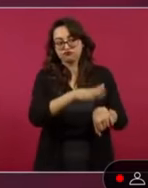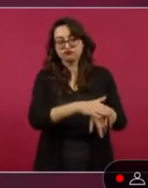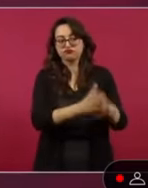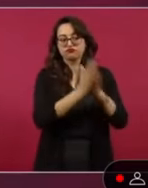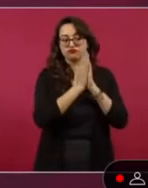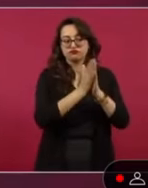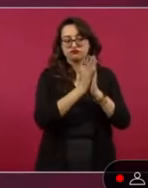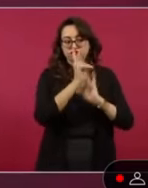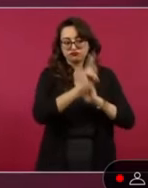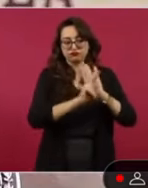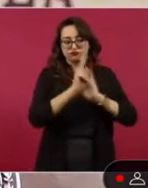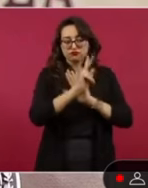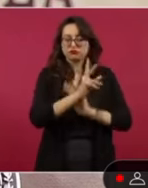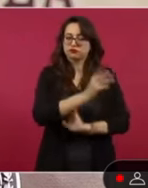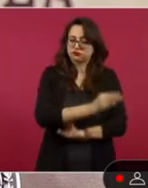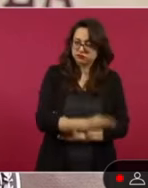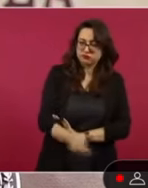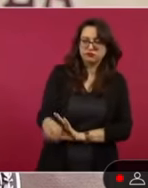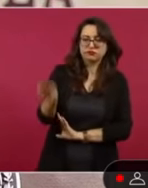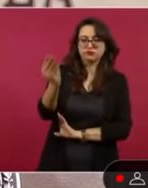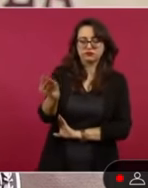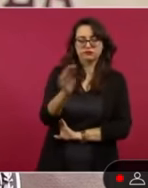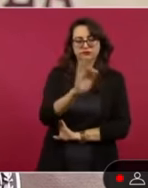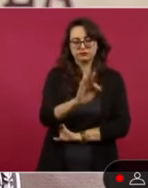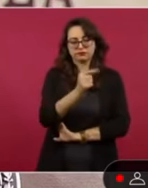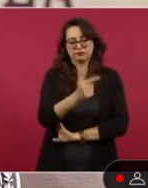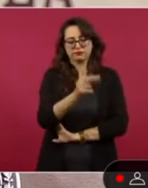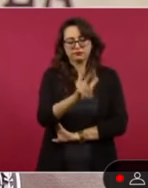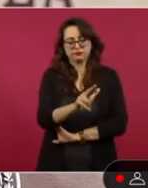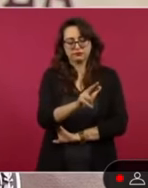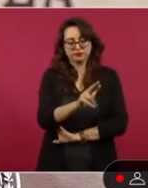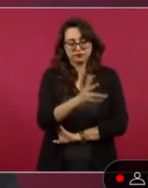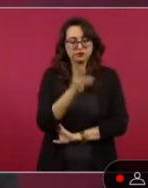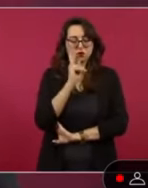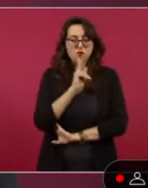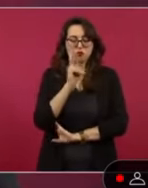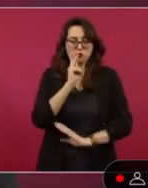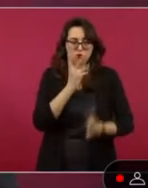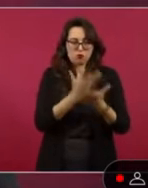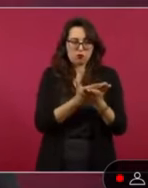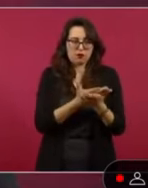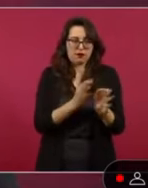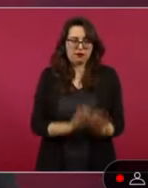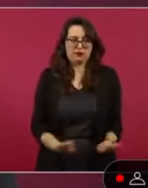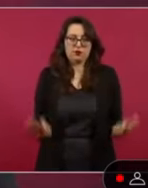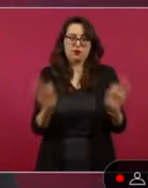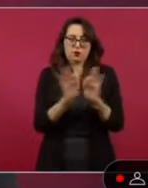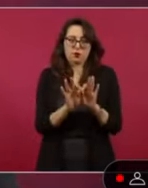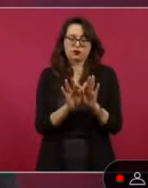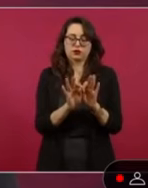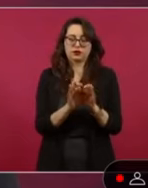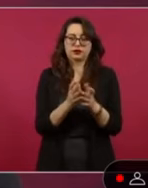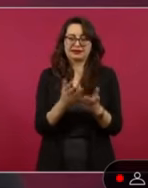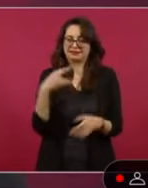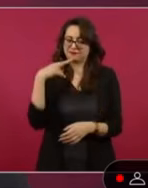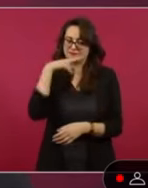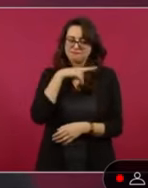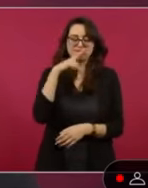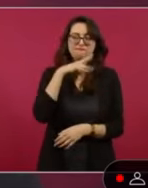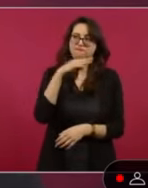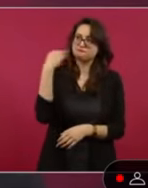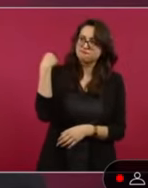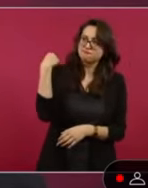es propietario de ese video o de esa posible prueba que lo haga llegar a la brevedad a la